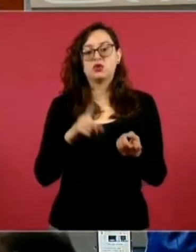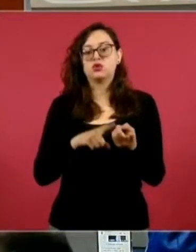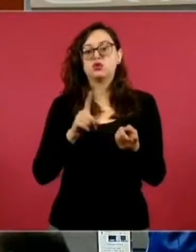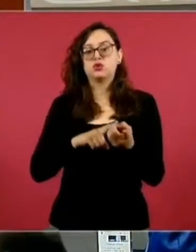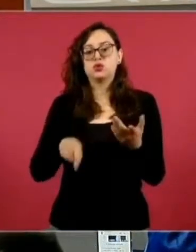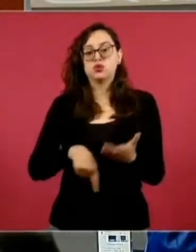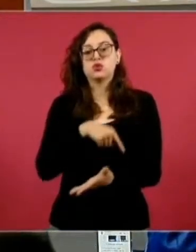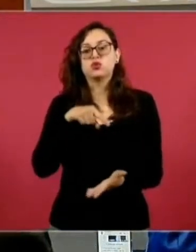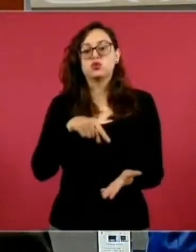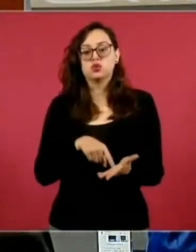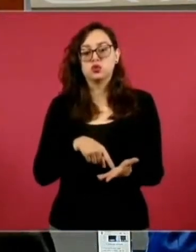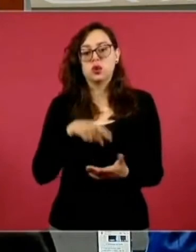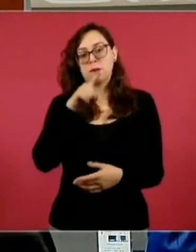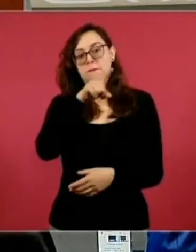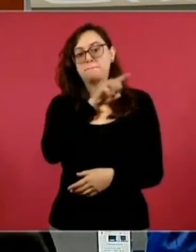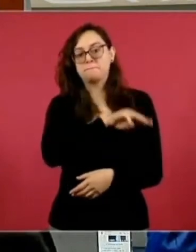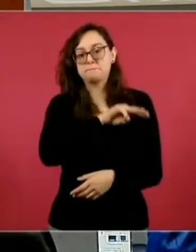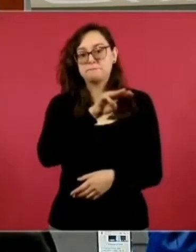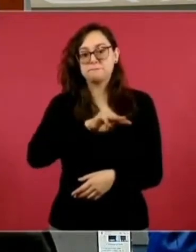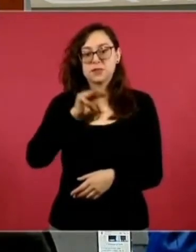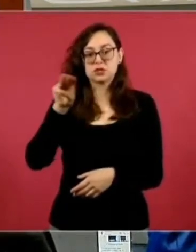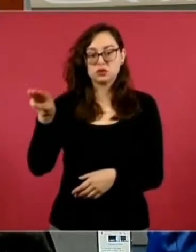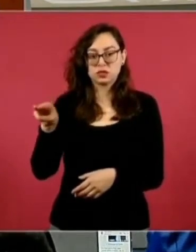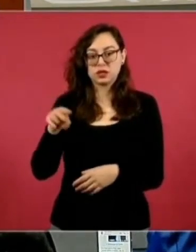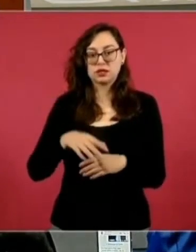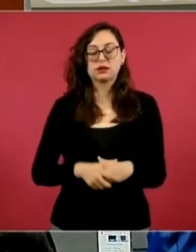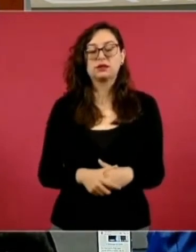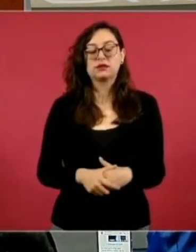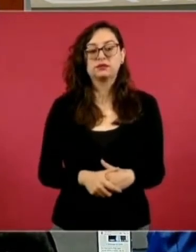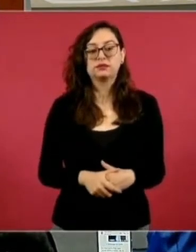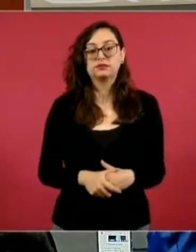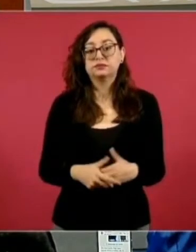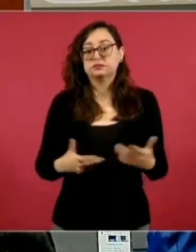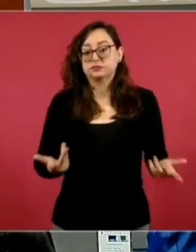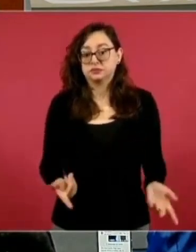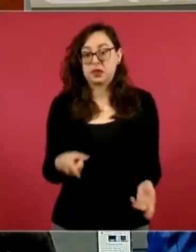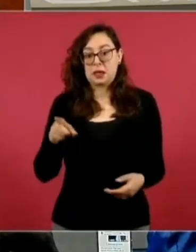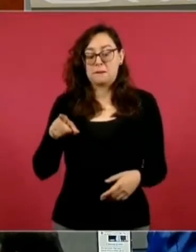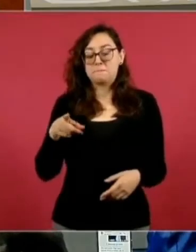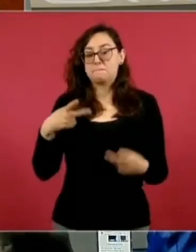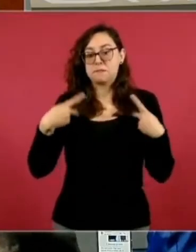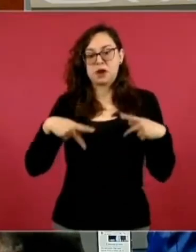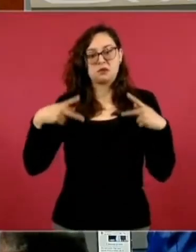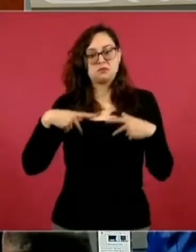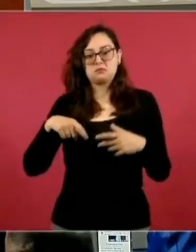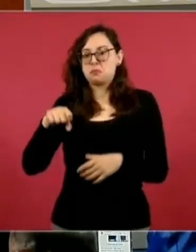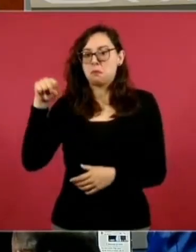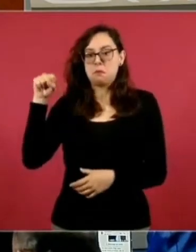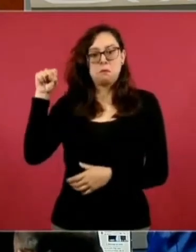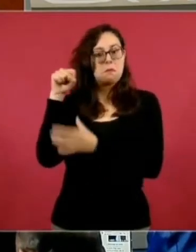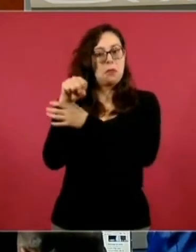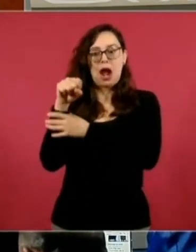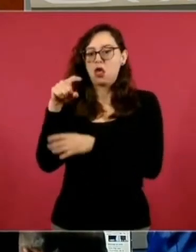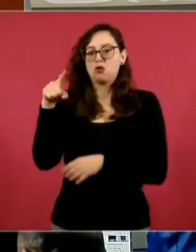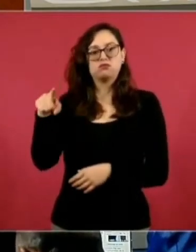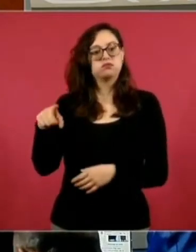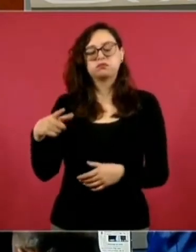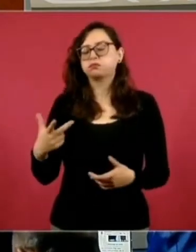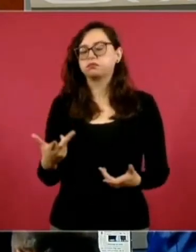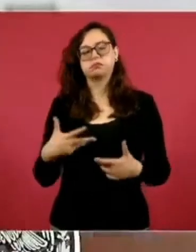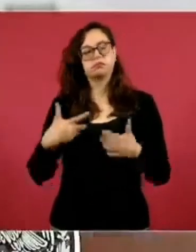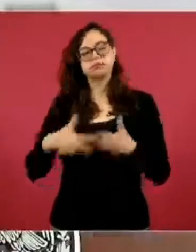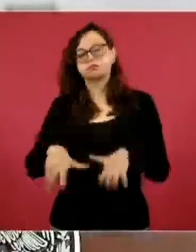puerto de Lázaro Cárdenas, en Michoacán. decir que este paro de actividades derivó de un